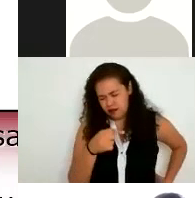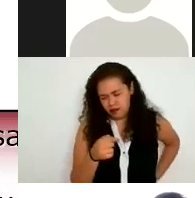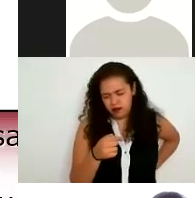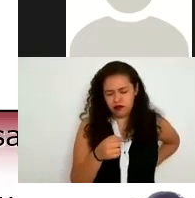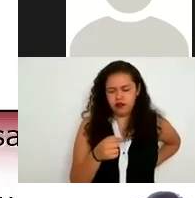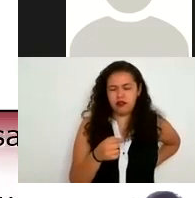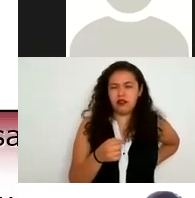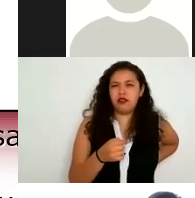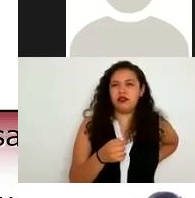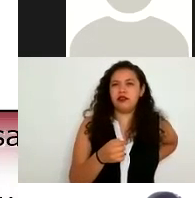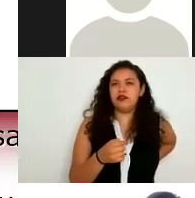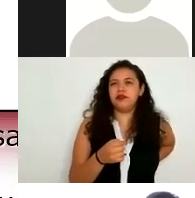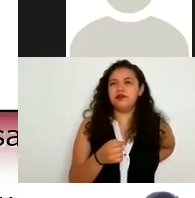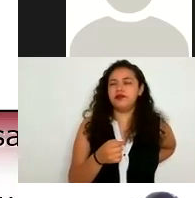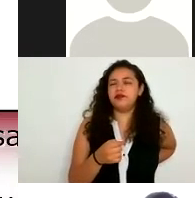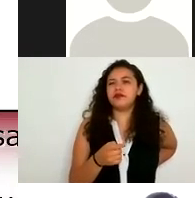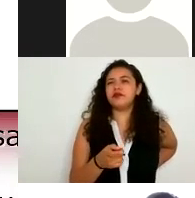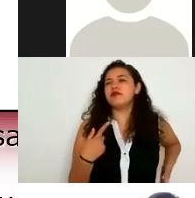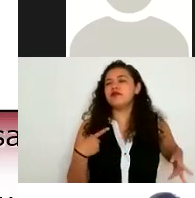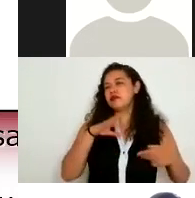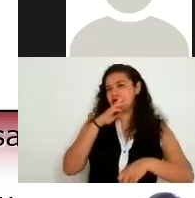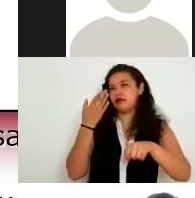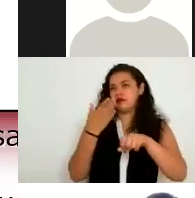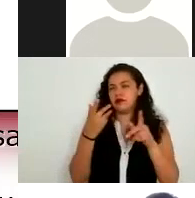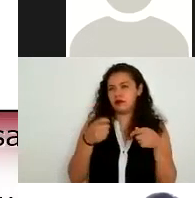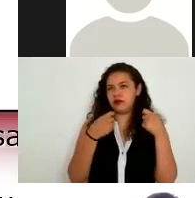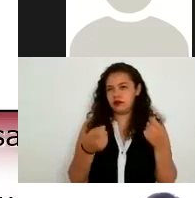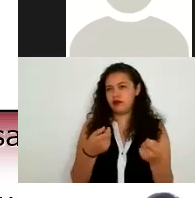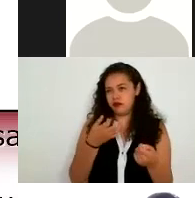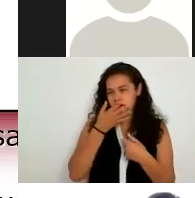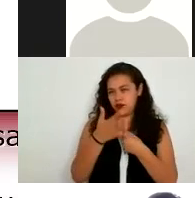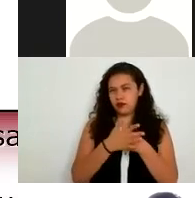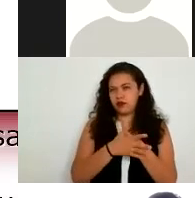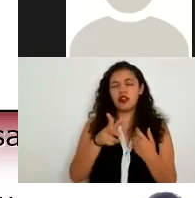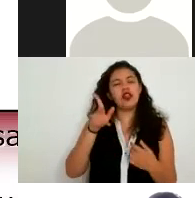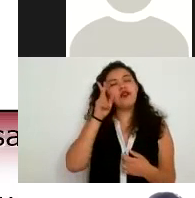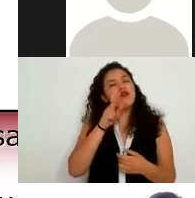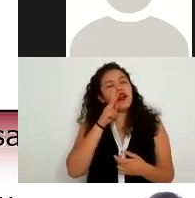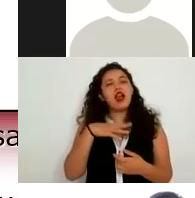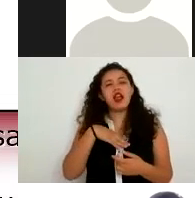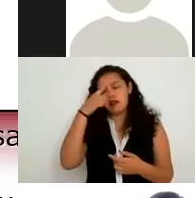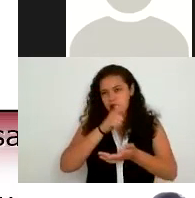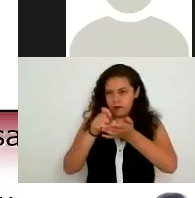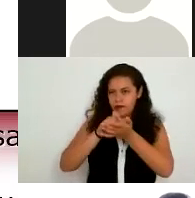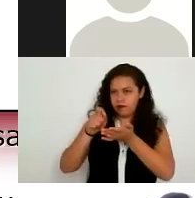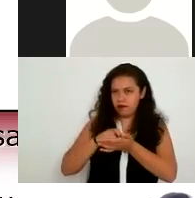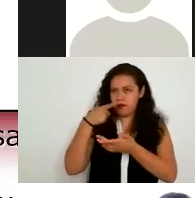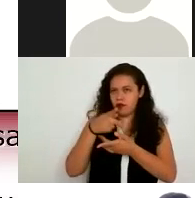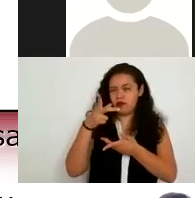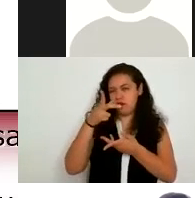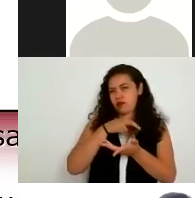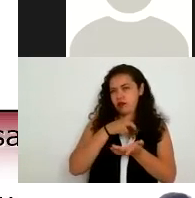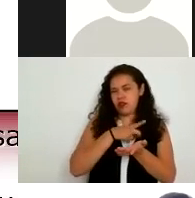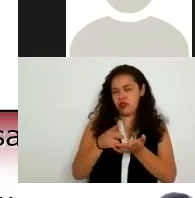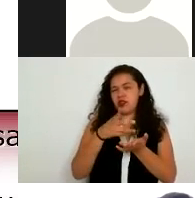el responsable recibe la notificación y ofrece pruebas manifiesta por escrito lo que a su derecho convenga ya el